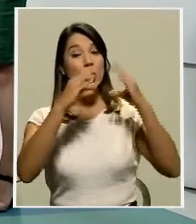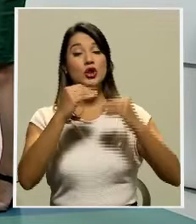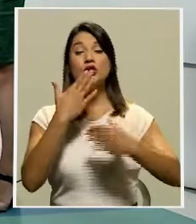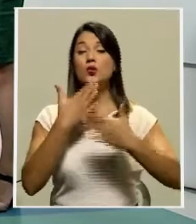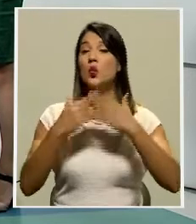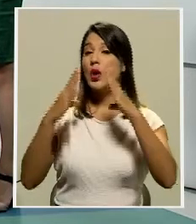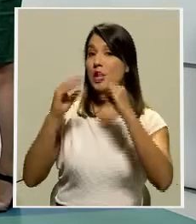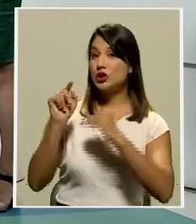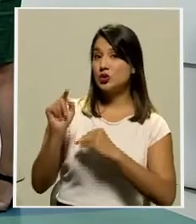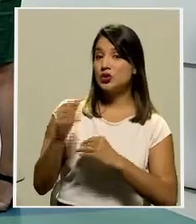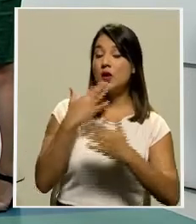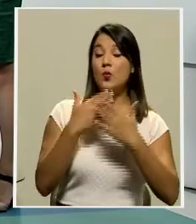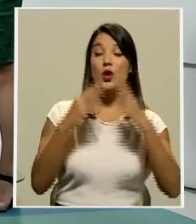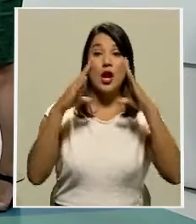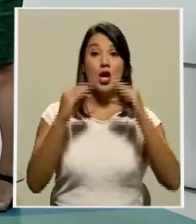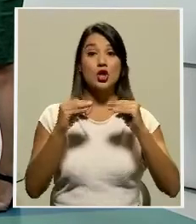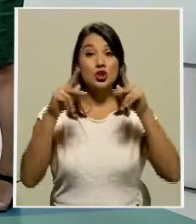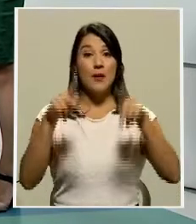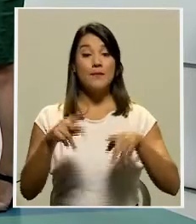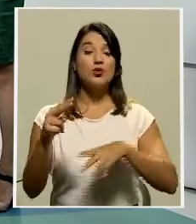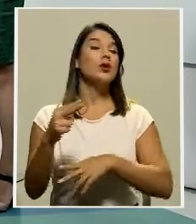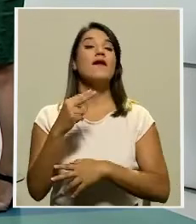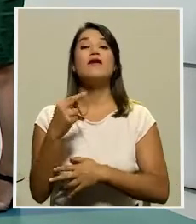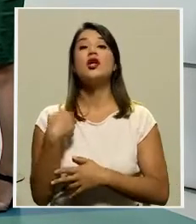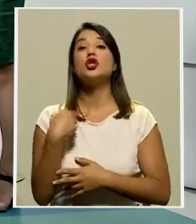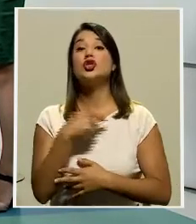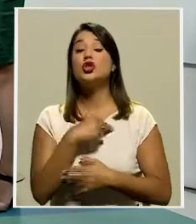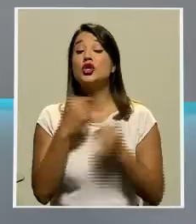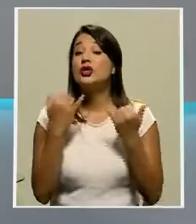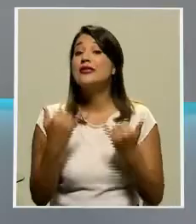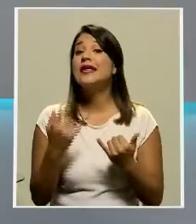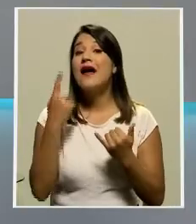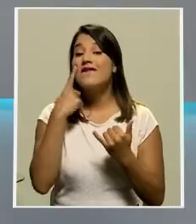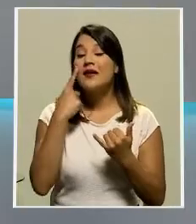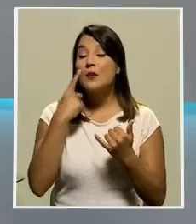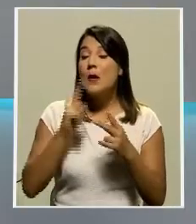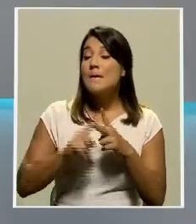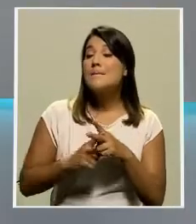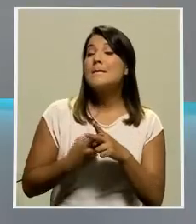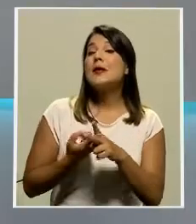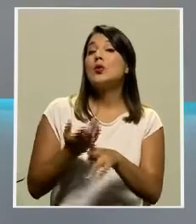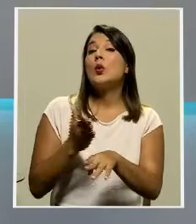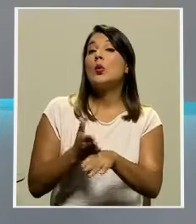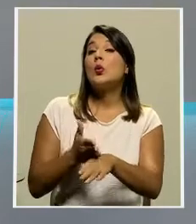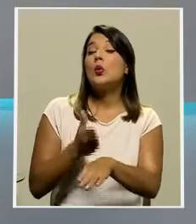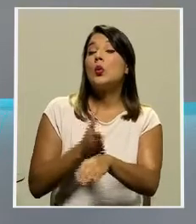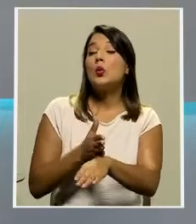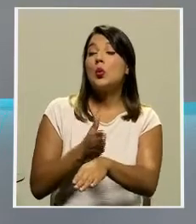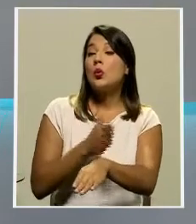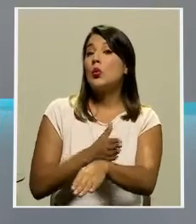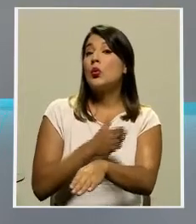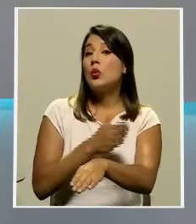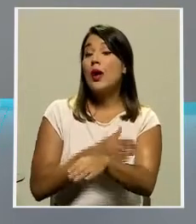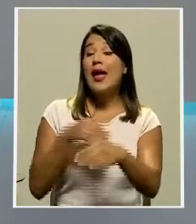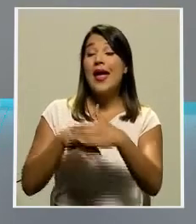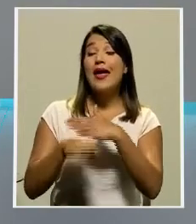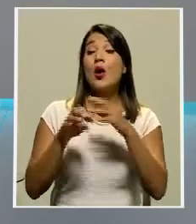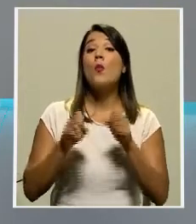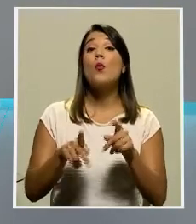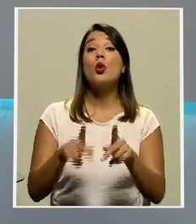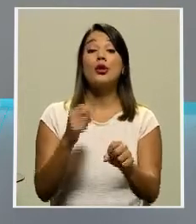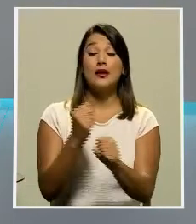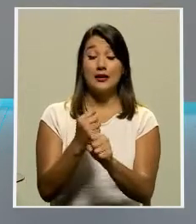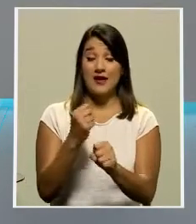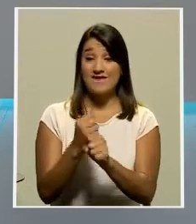amigos televidentes. De forma paulatina vemos cómo se da una leve recuperación en la oferta laboral del país. Si hacemos la